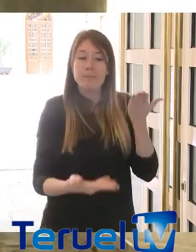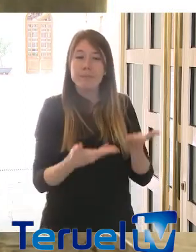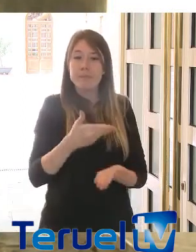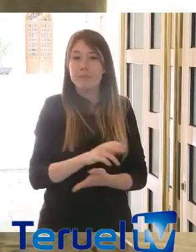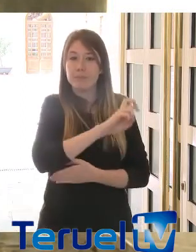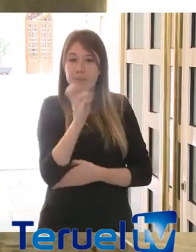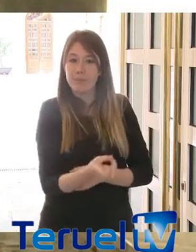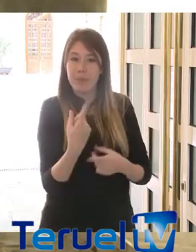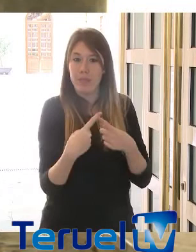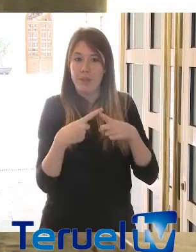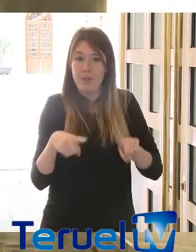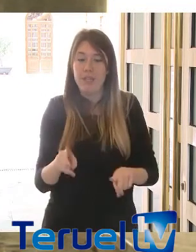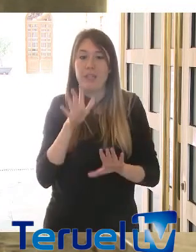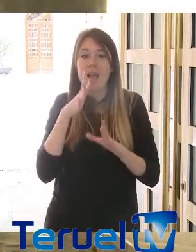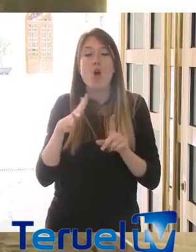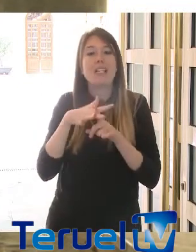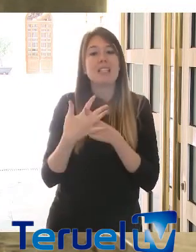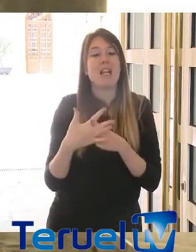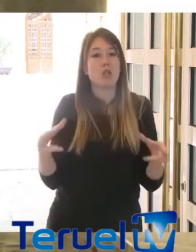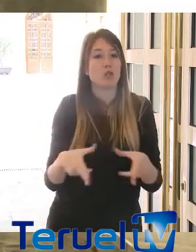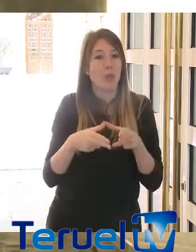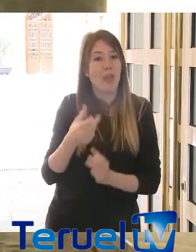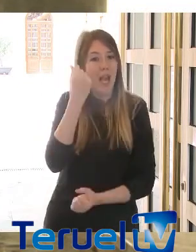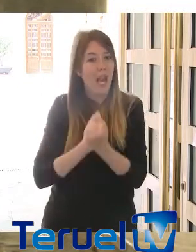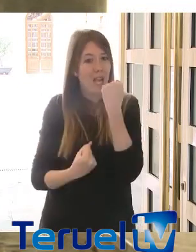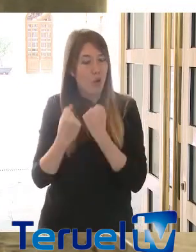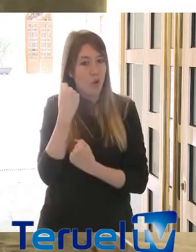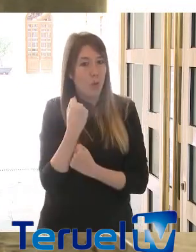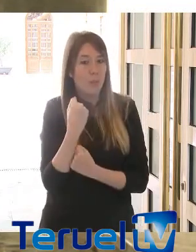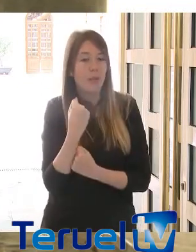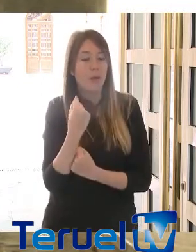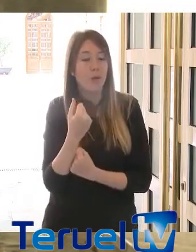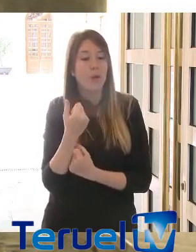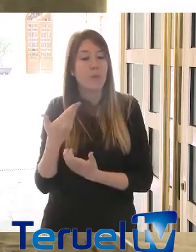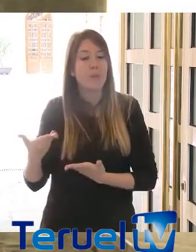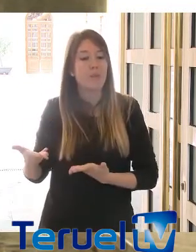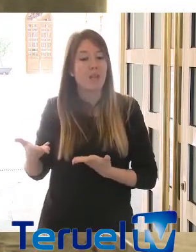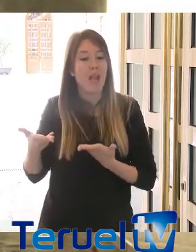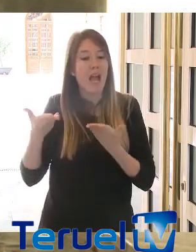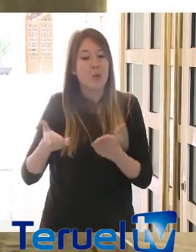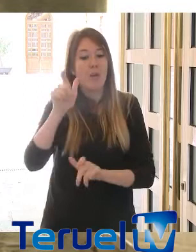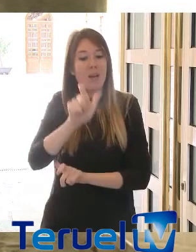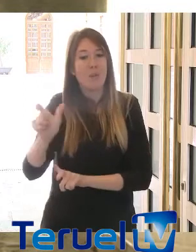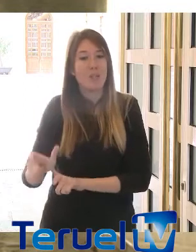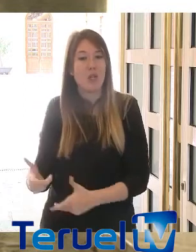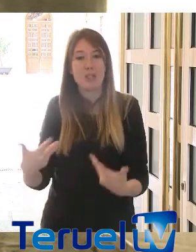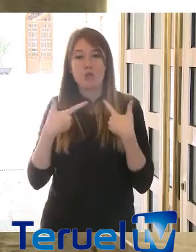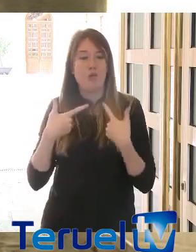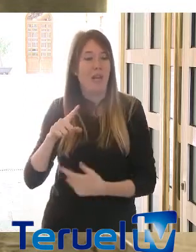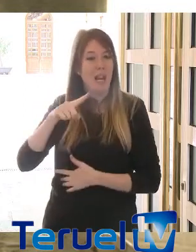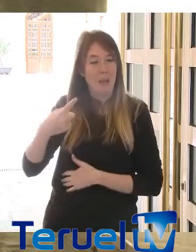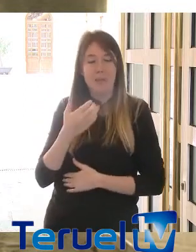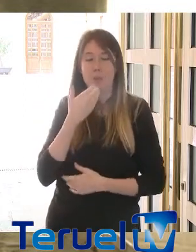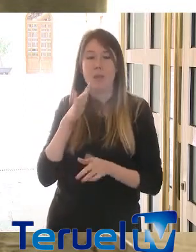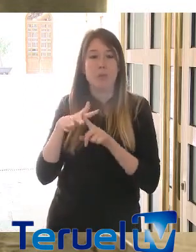en este escenario social y económico ayudar a los que peor lo pasan, a esas situaciones de vulnerabilidad